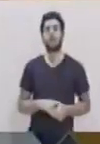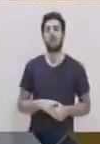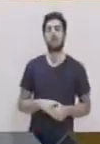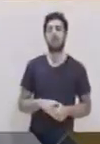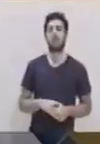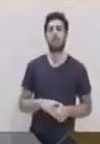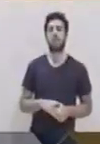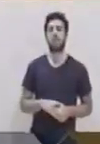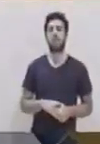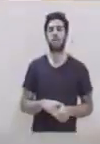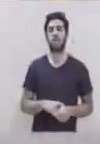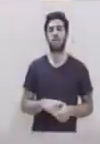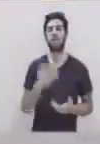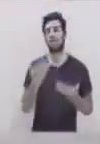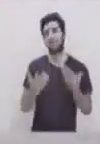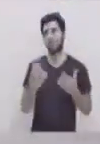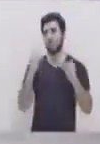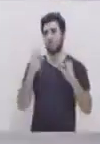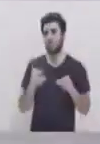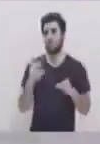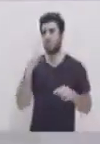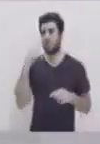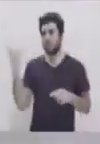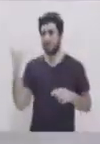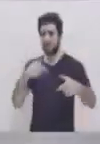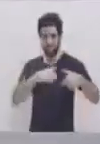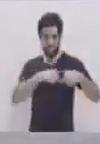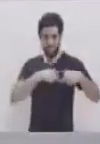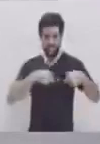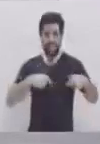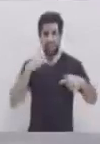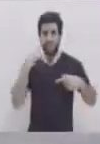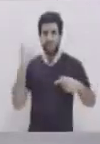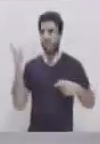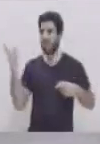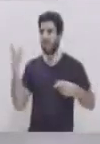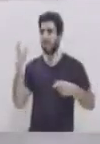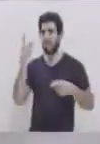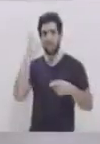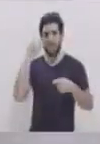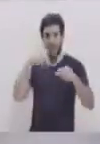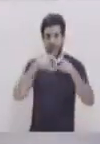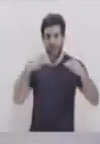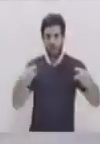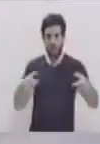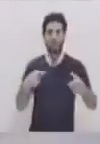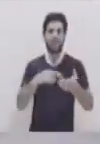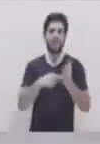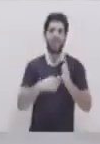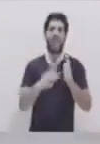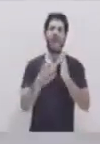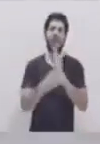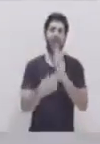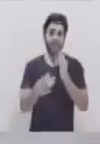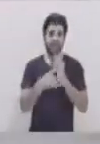que tal vez no estaba tan bien alimentada, porque vemos que está muy cubierto de grasa y eso también